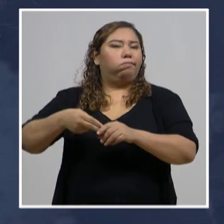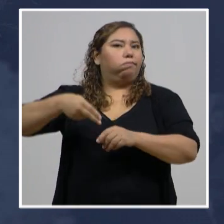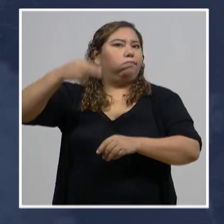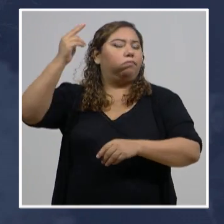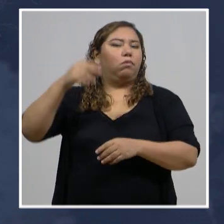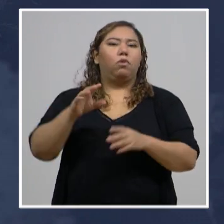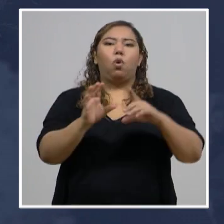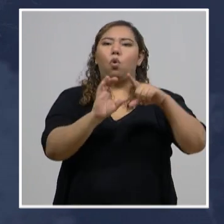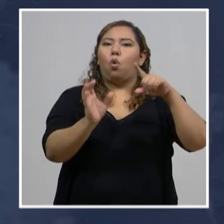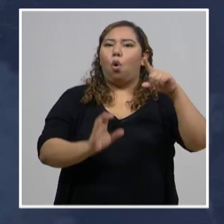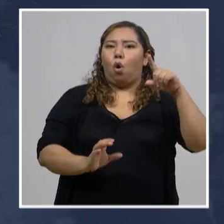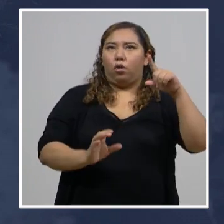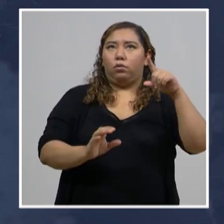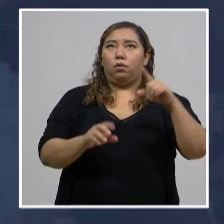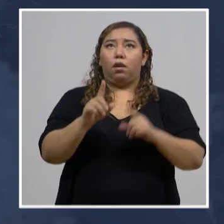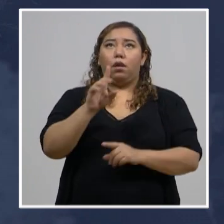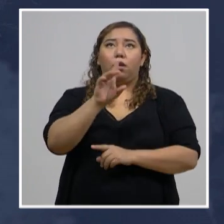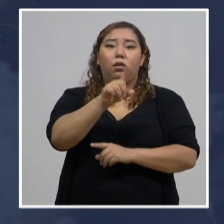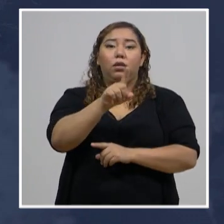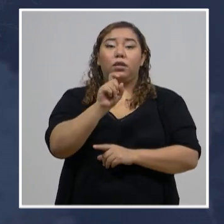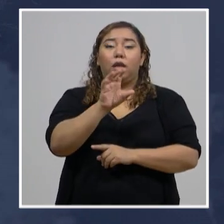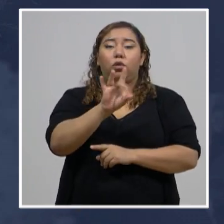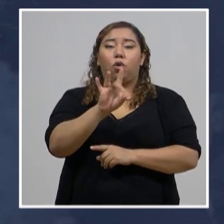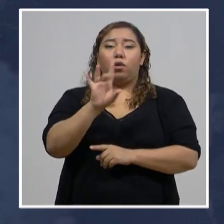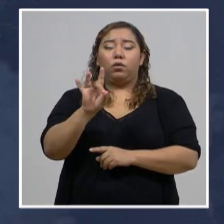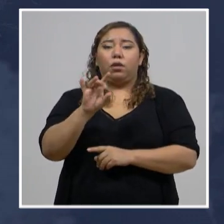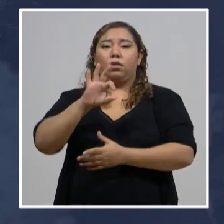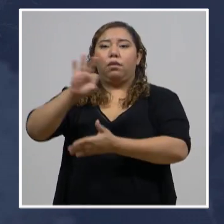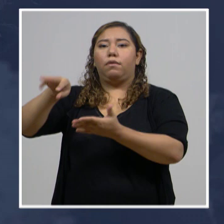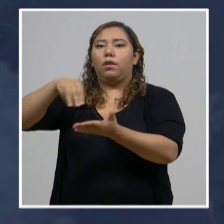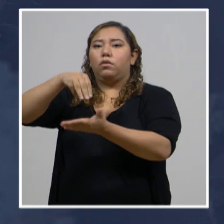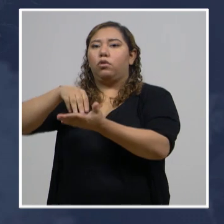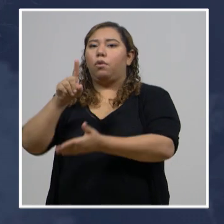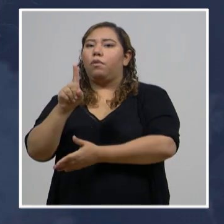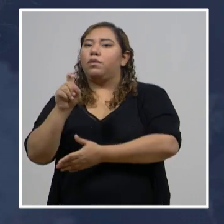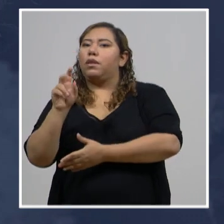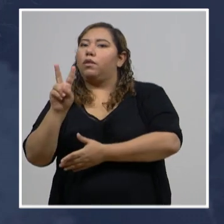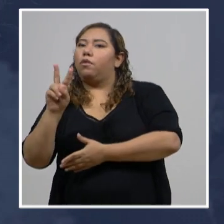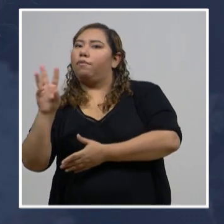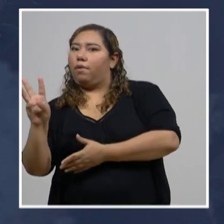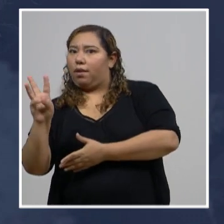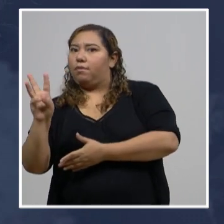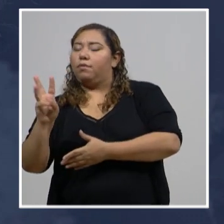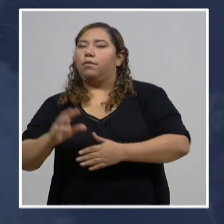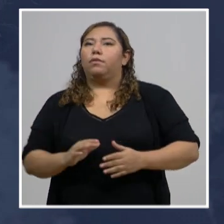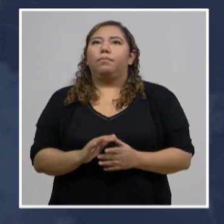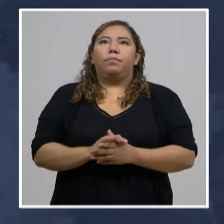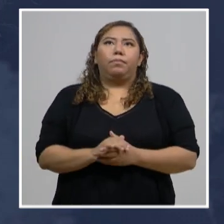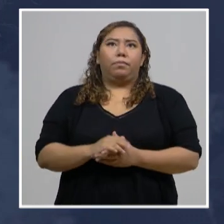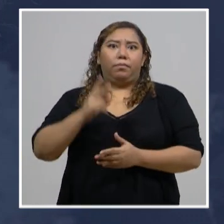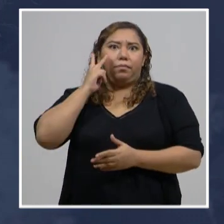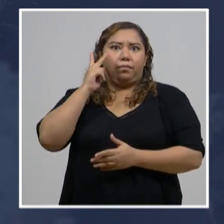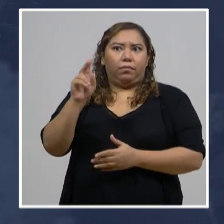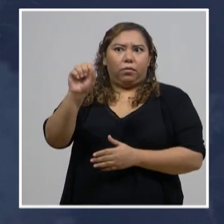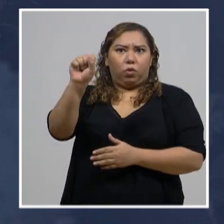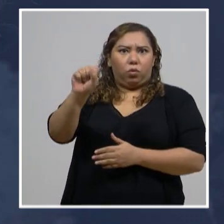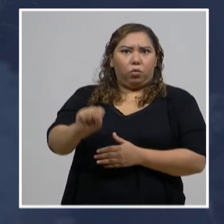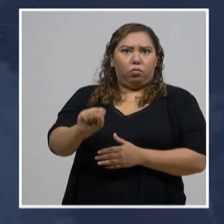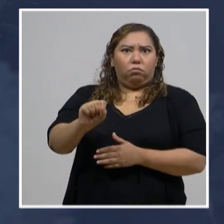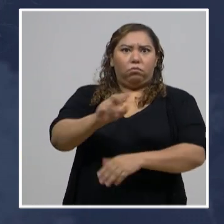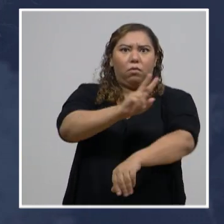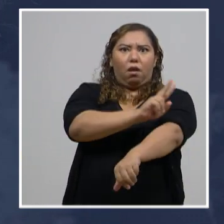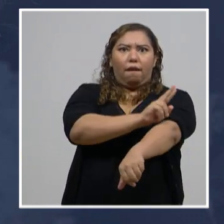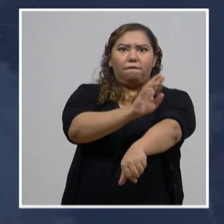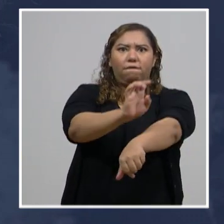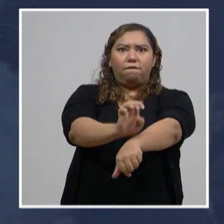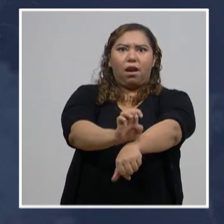188 y Francisco Morazán con 126. Pero llama la atención, en la zona sur puede ver usted Valle con